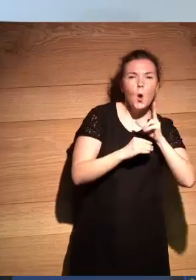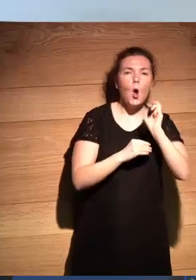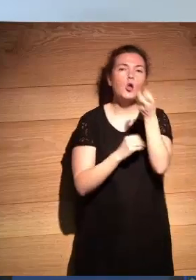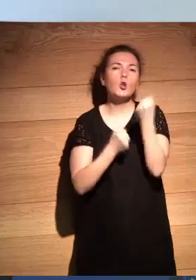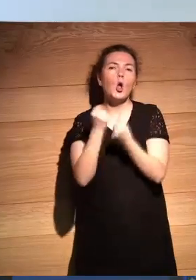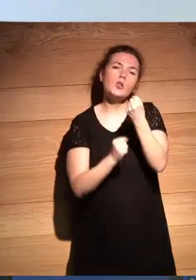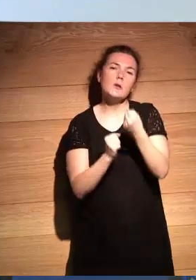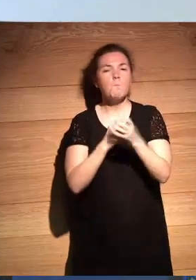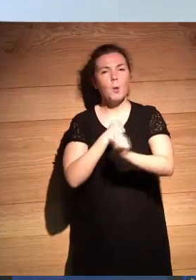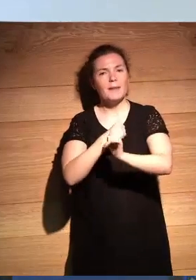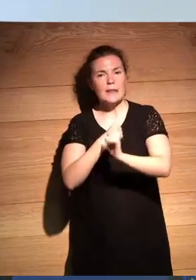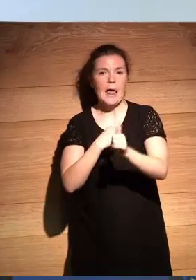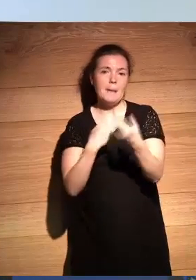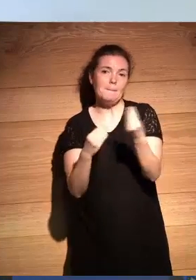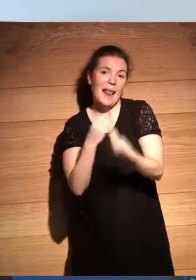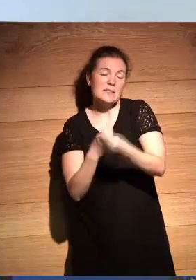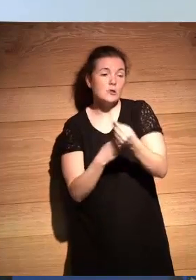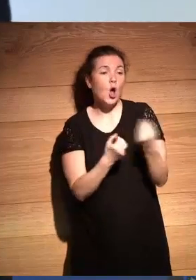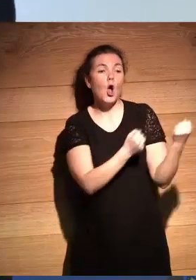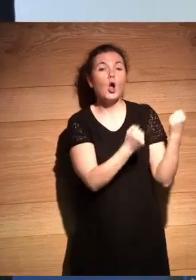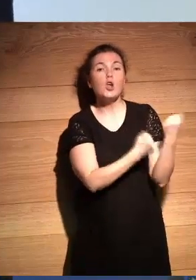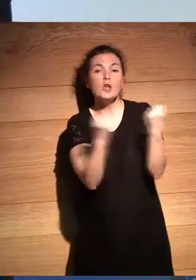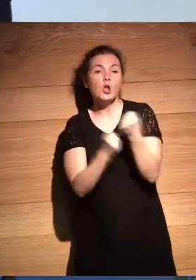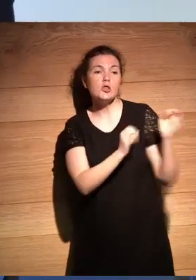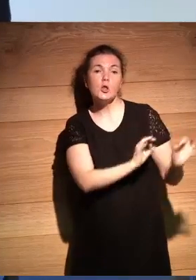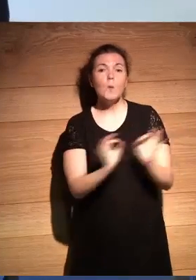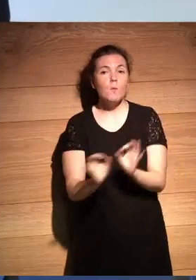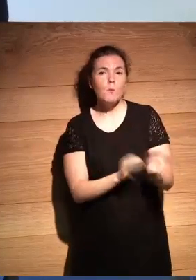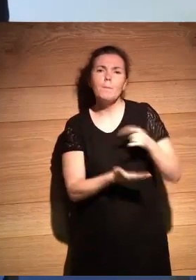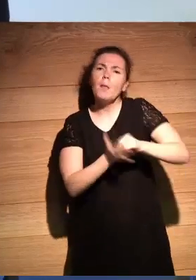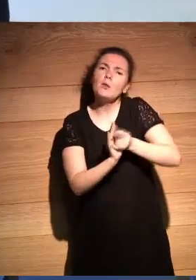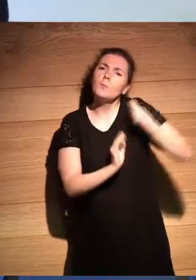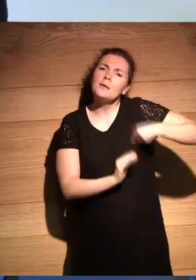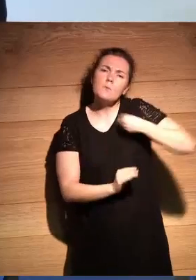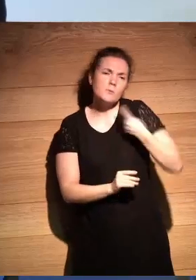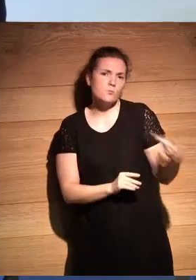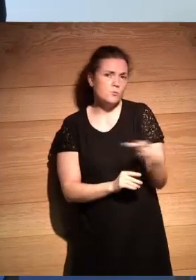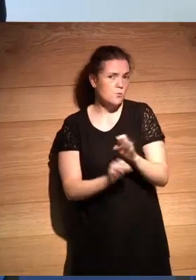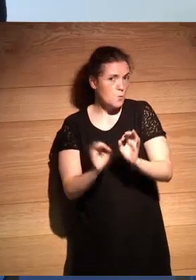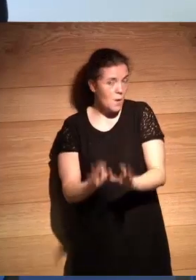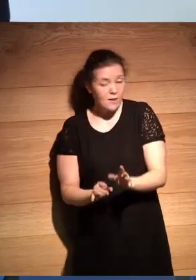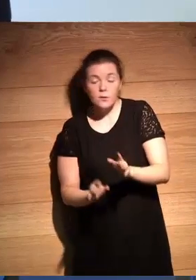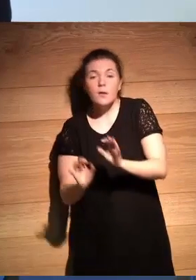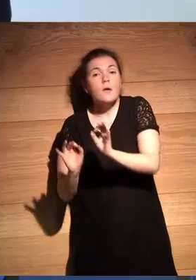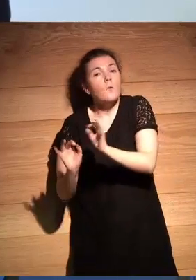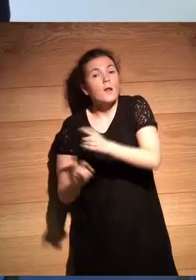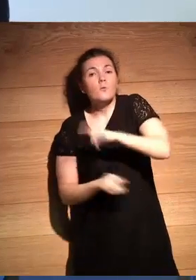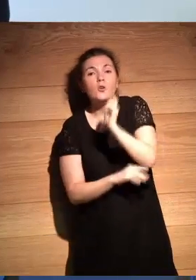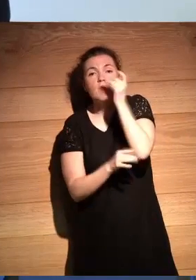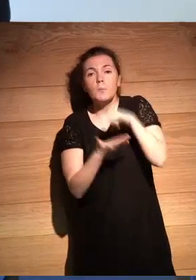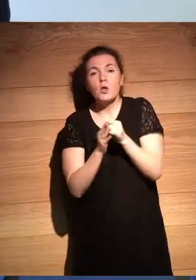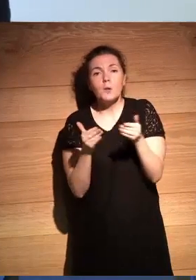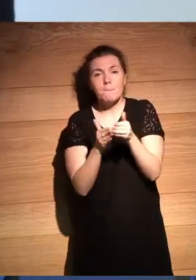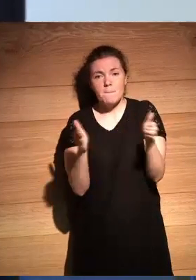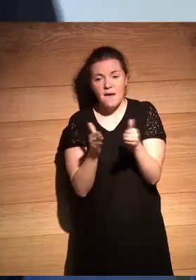los tres hacen lo mismo si hacen lo mismo pero los tres requieren la misma metodología y eso es un poco lo que hemos conseguido con este primer proyecto